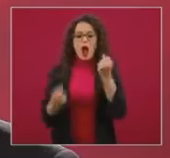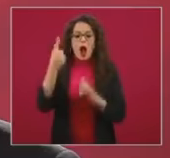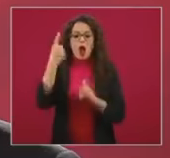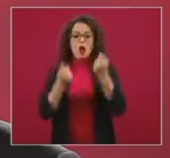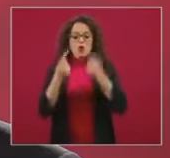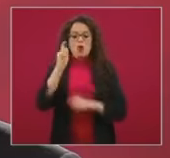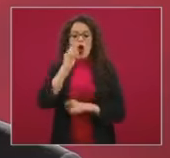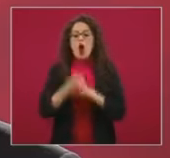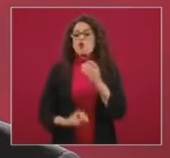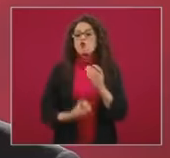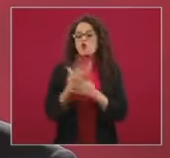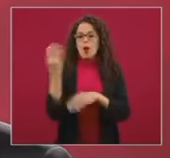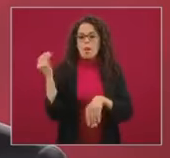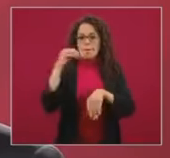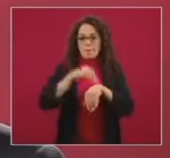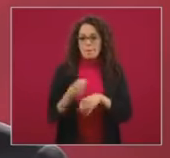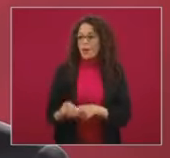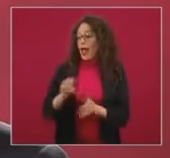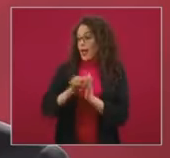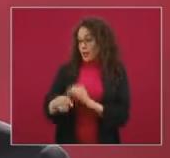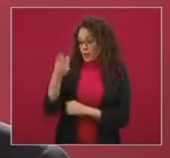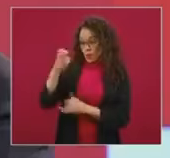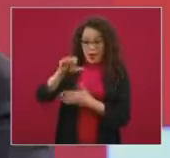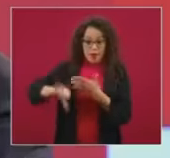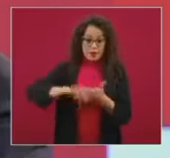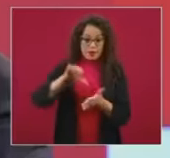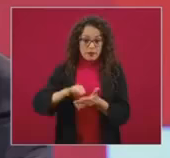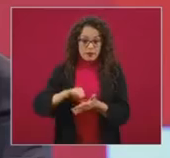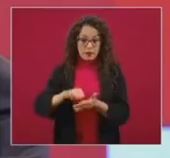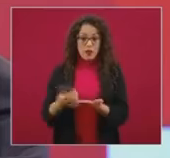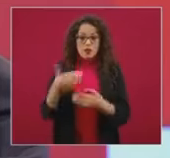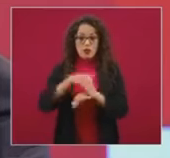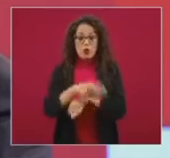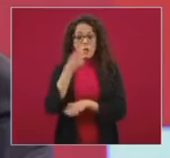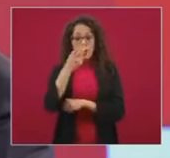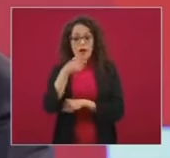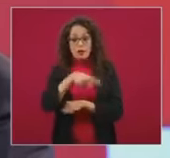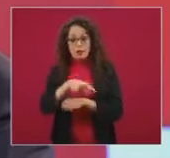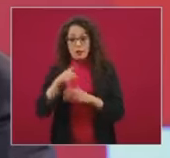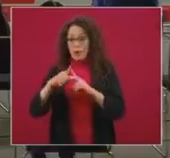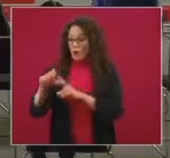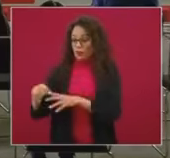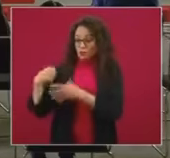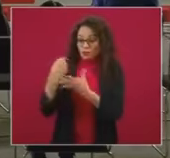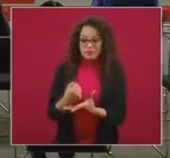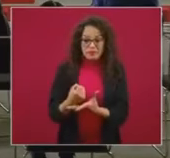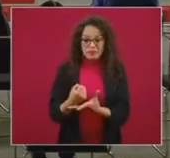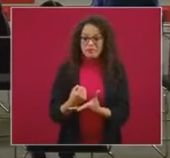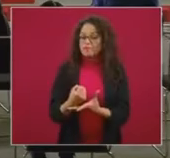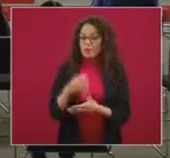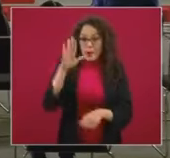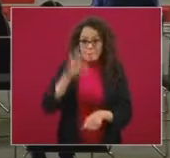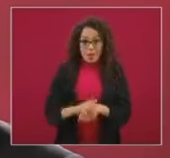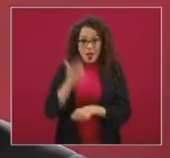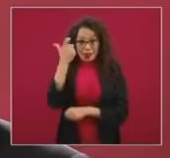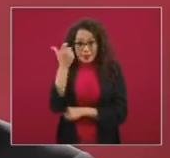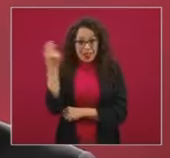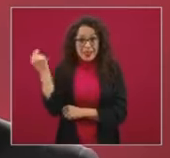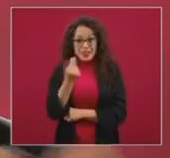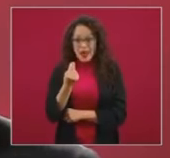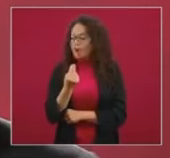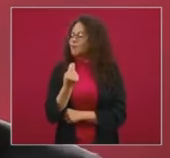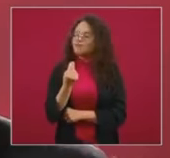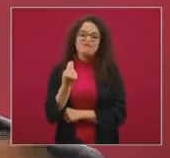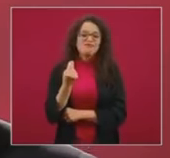como este centro y respecto al presupuesto no nos va a costar más. La buena noticia es que nos va a costar menos, porque